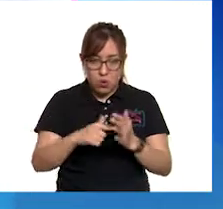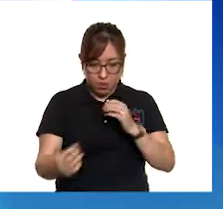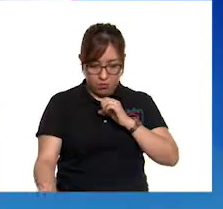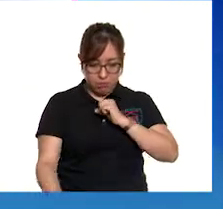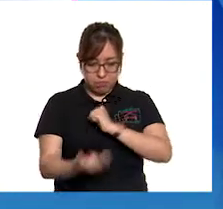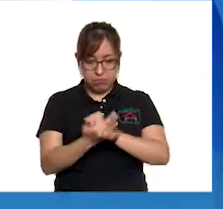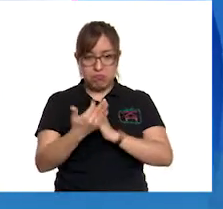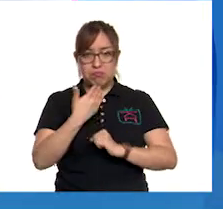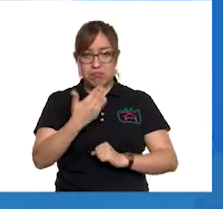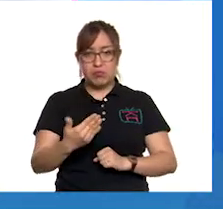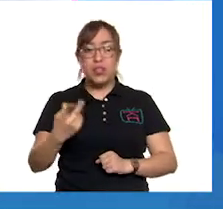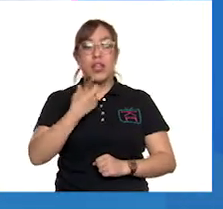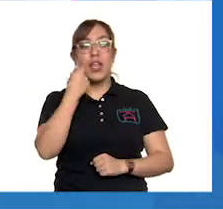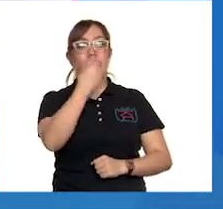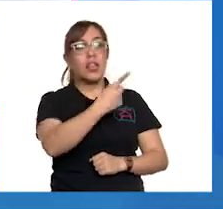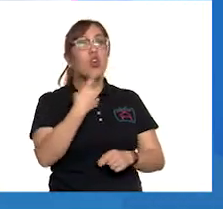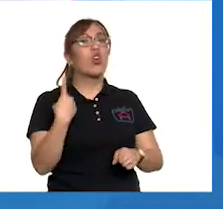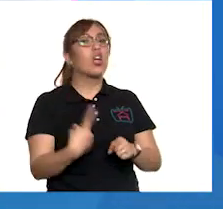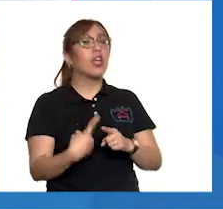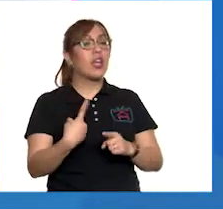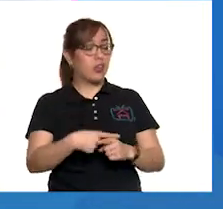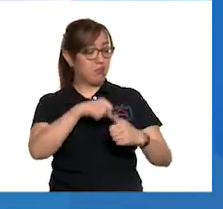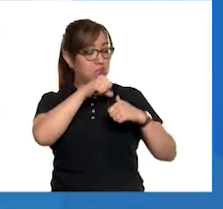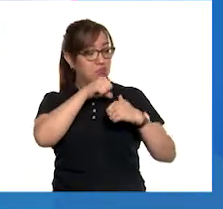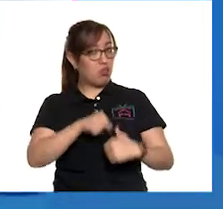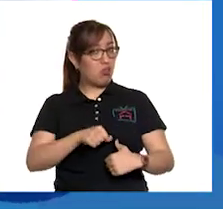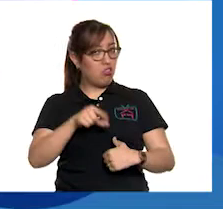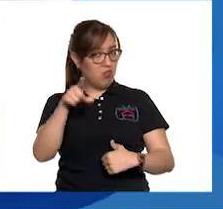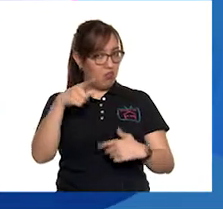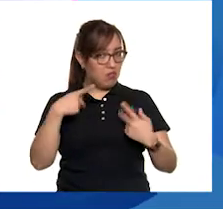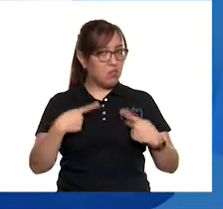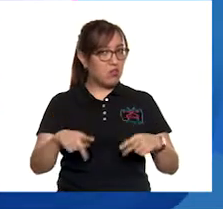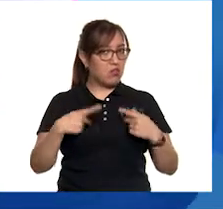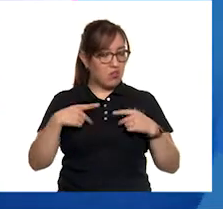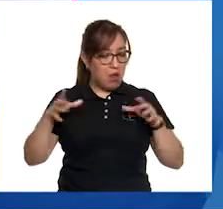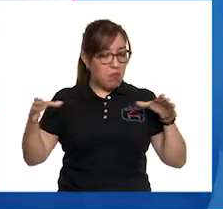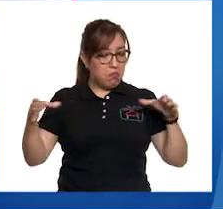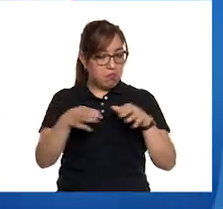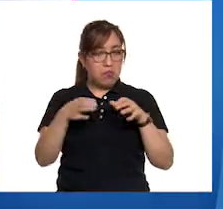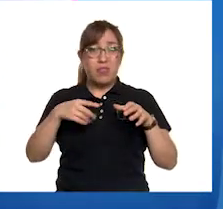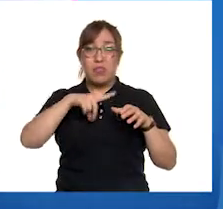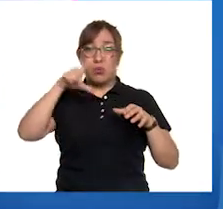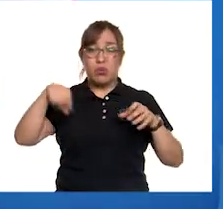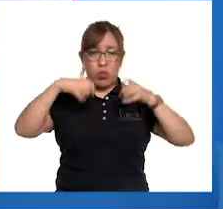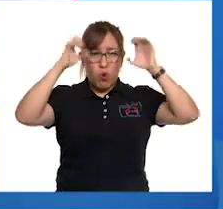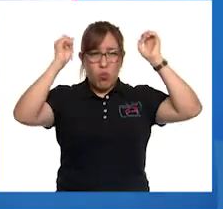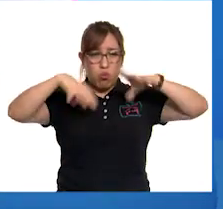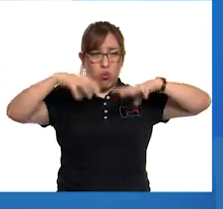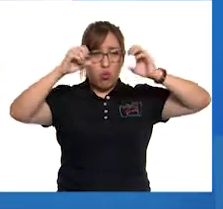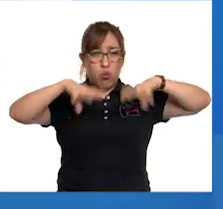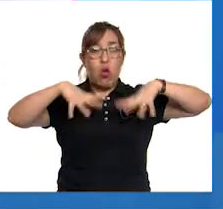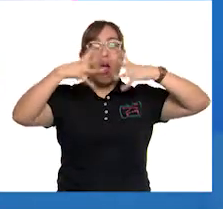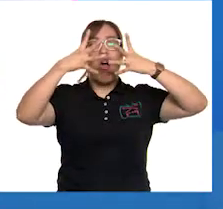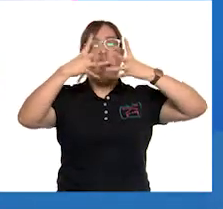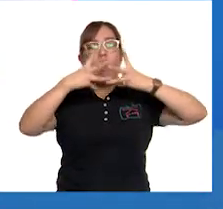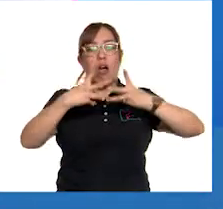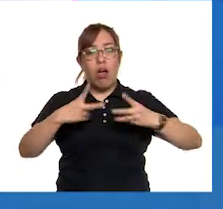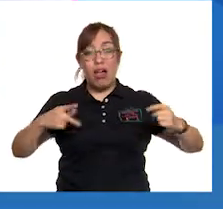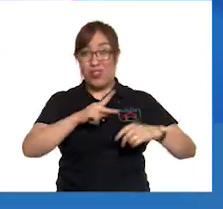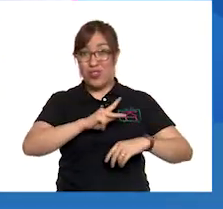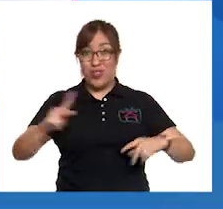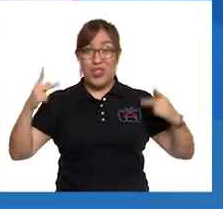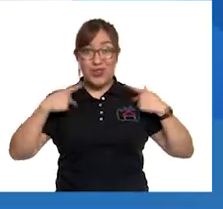Dijo el coordinador de la aldea. Cuando pasó la tormenta, todos quisieron salir,